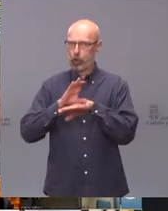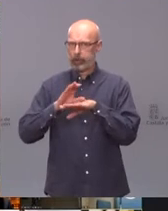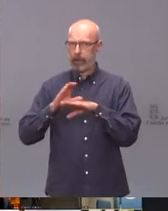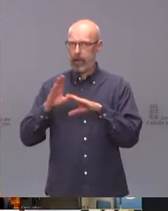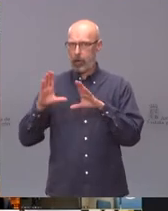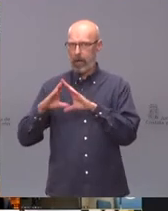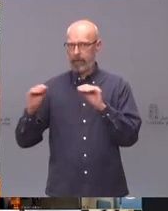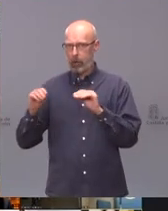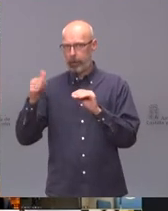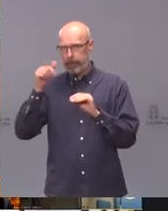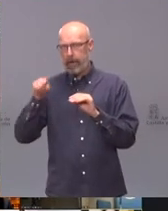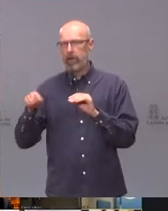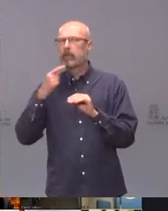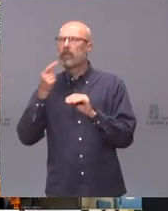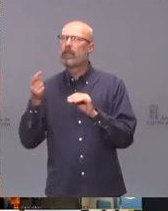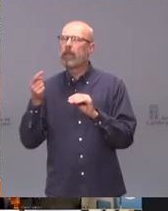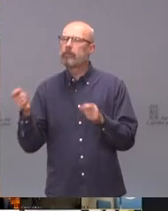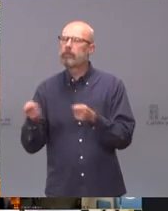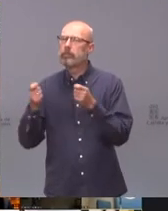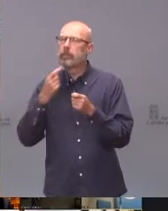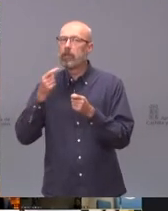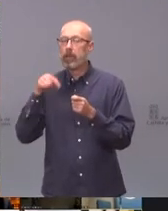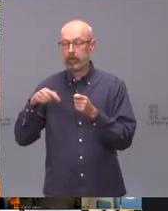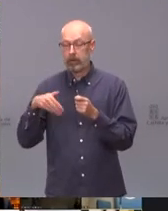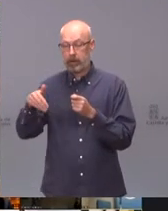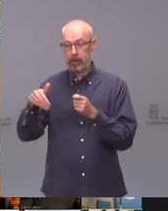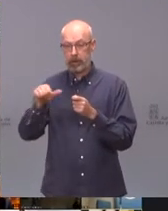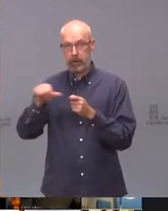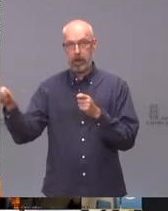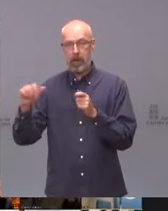anunciar que se van a reunir esta semana con los fabricantes de Sputnik.